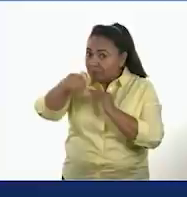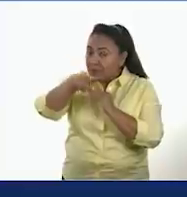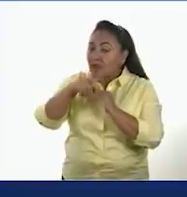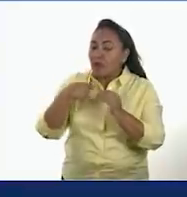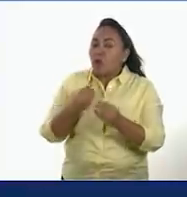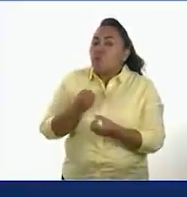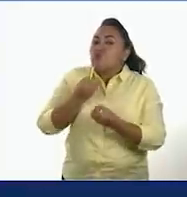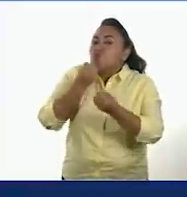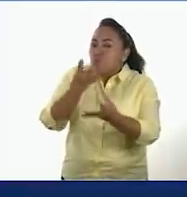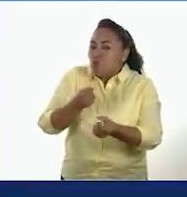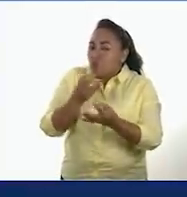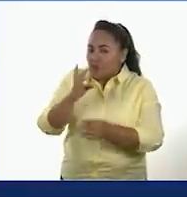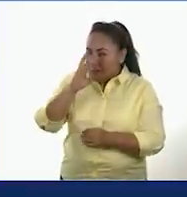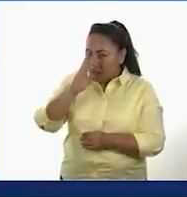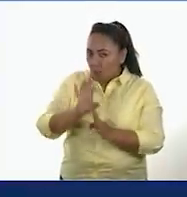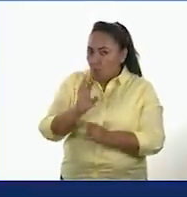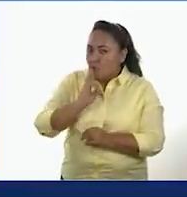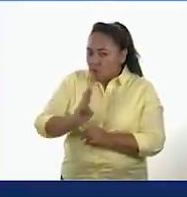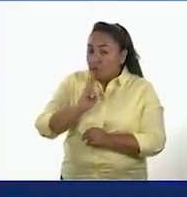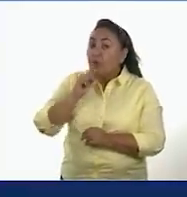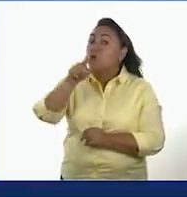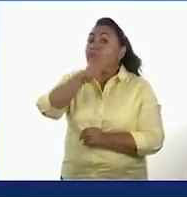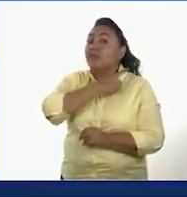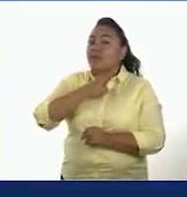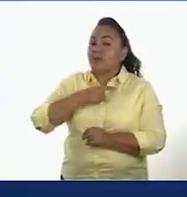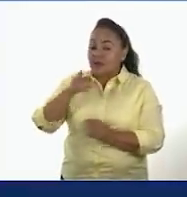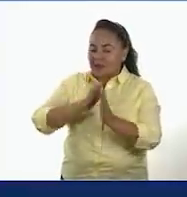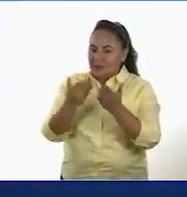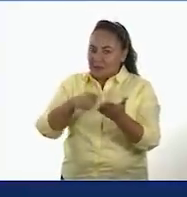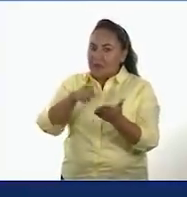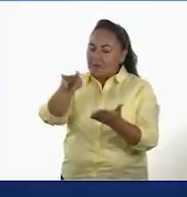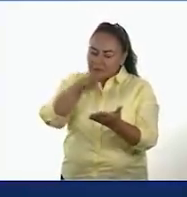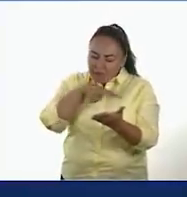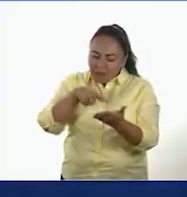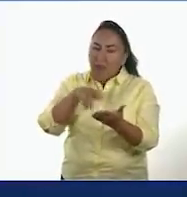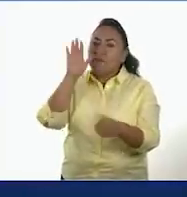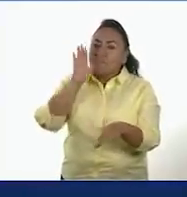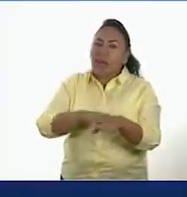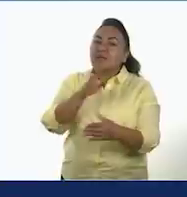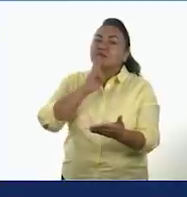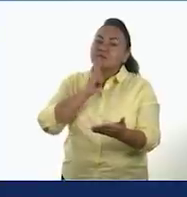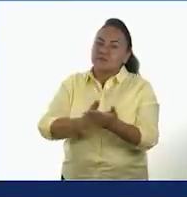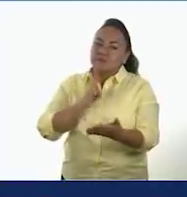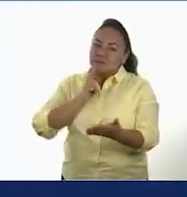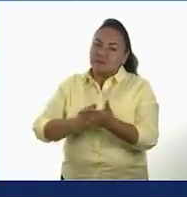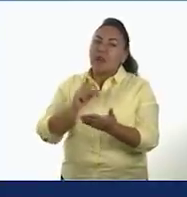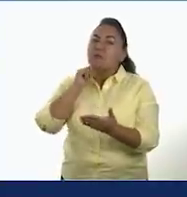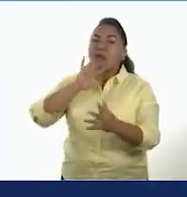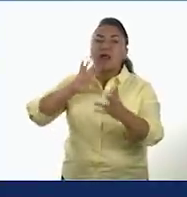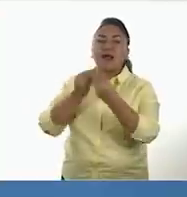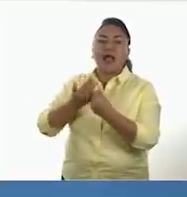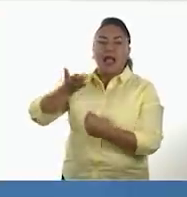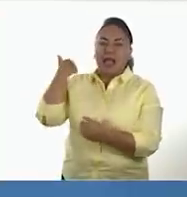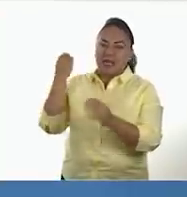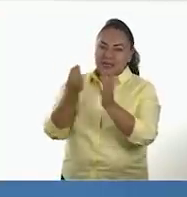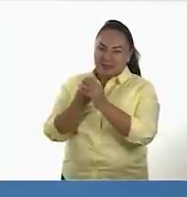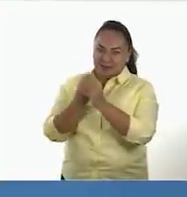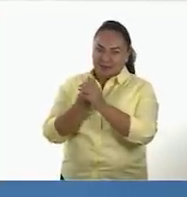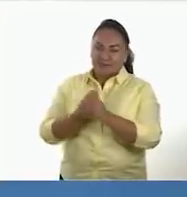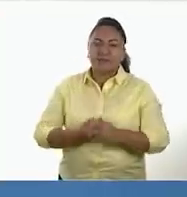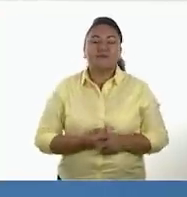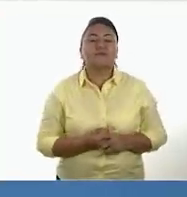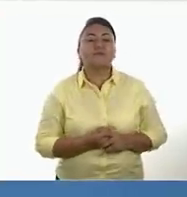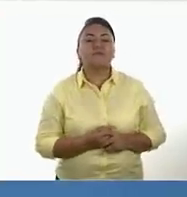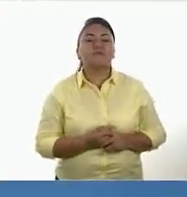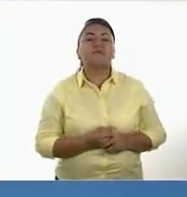de las respuestas. Ustedes tienen que completar el cuadro con lo que viene en su libro y con lo que vimos en las sesiones anteriores. Ok. En la actividad,